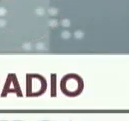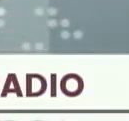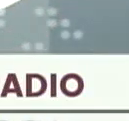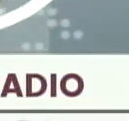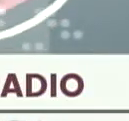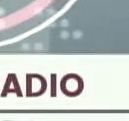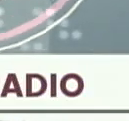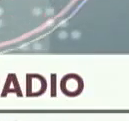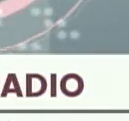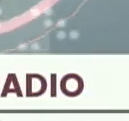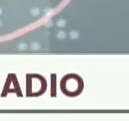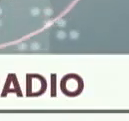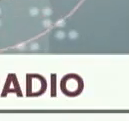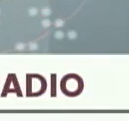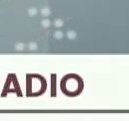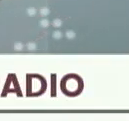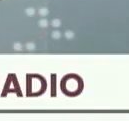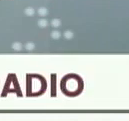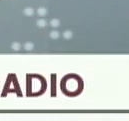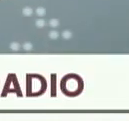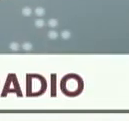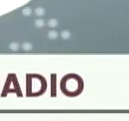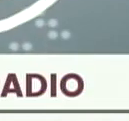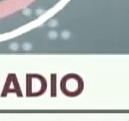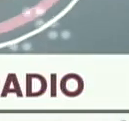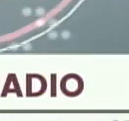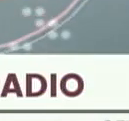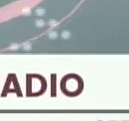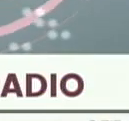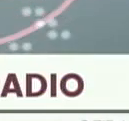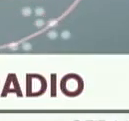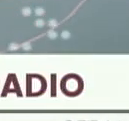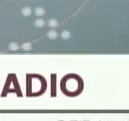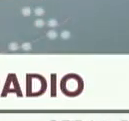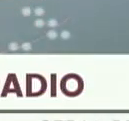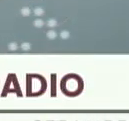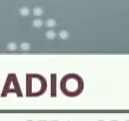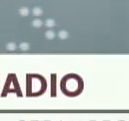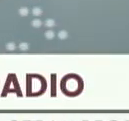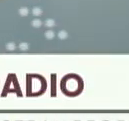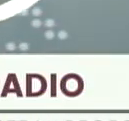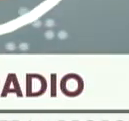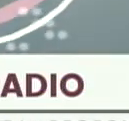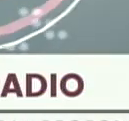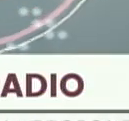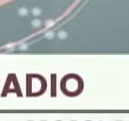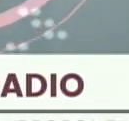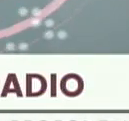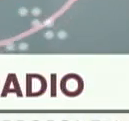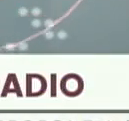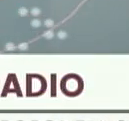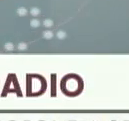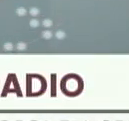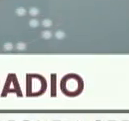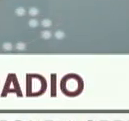encuestas de autoexamen para poder determinar si aparecía algún tipo de síntoma sugestivo de